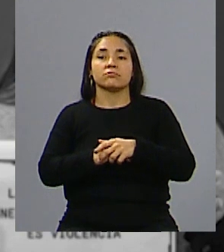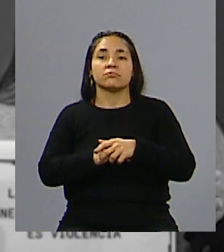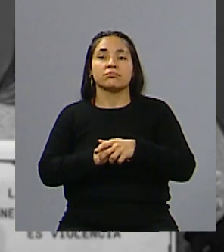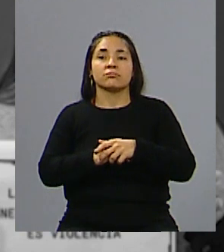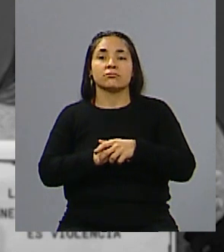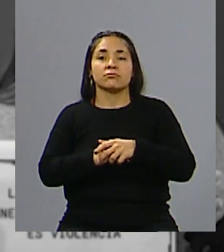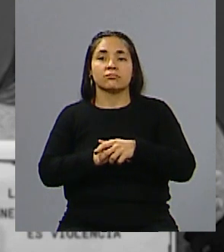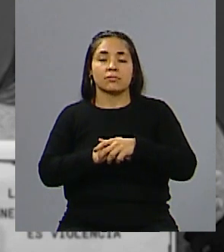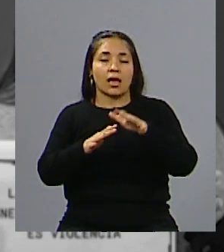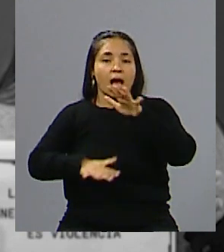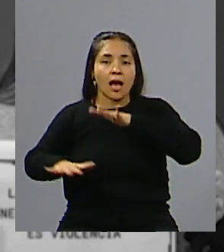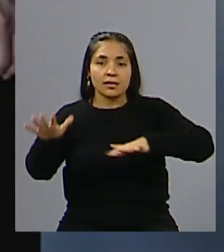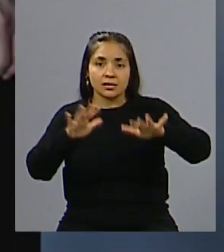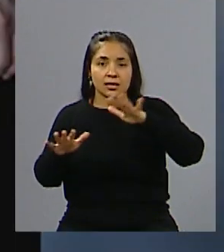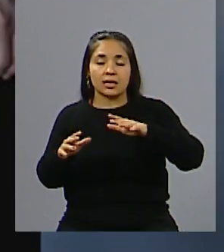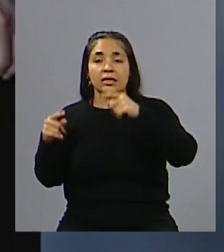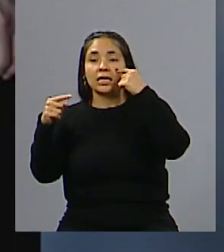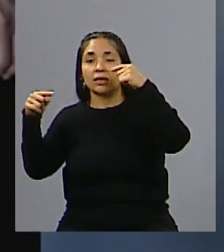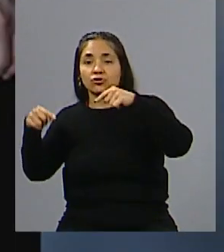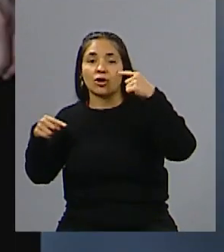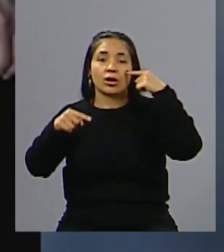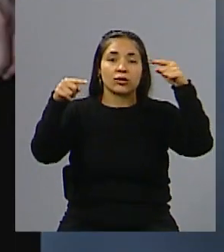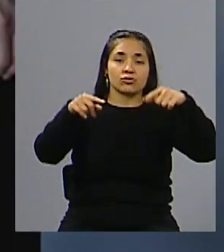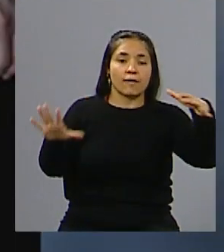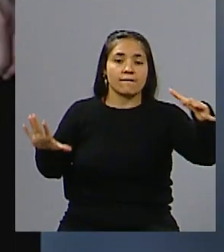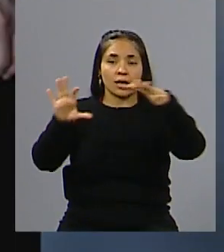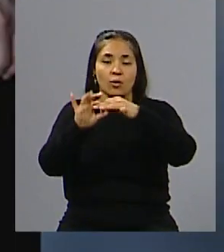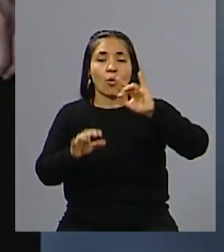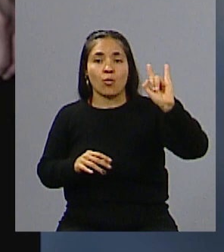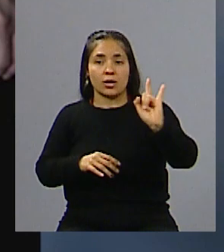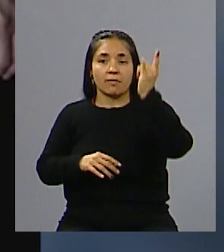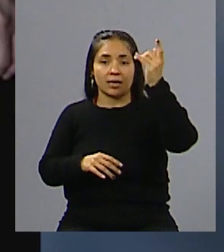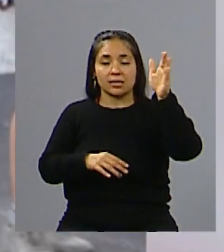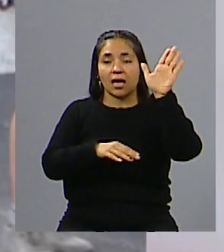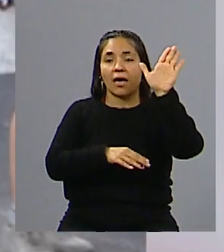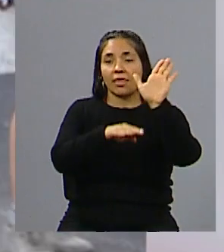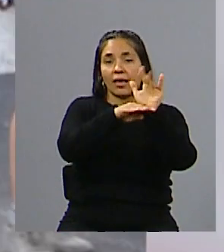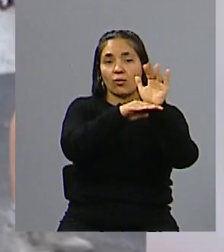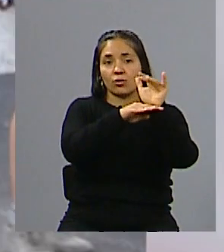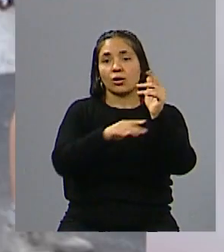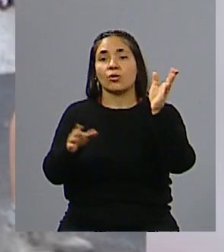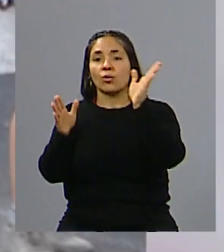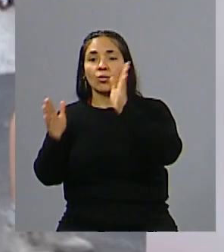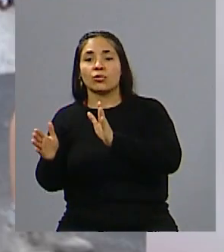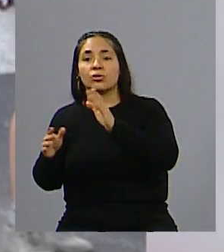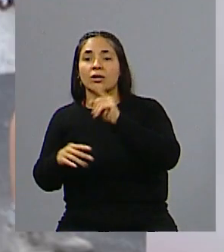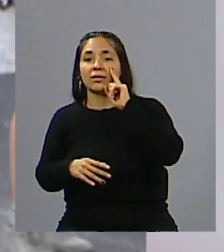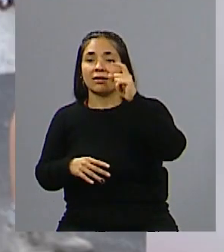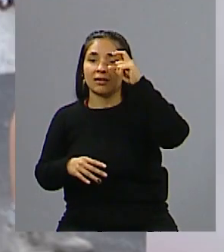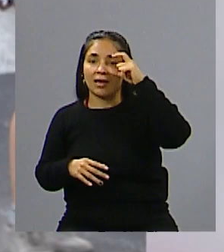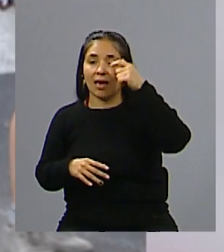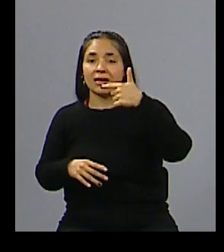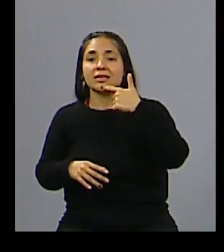vinculando estas dos instituciones como son la Universidad Nacional de Cuyo y el IES, ¿no es cierto? Este es el